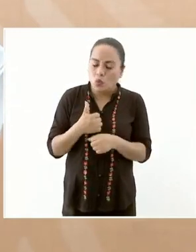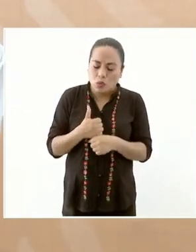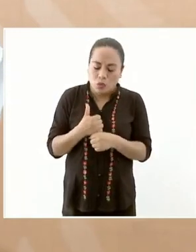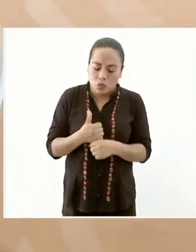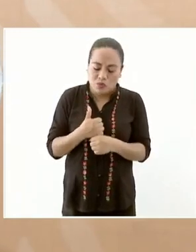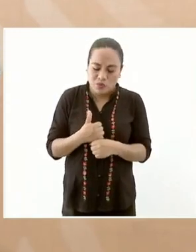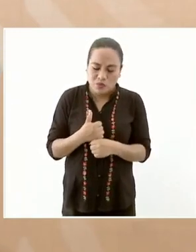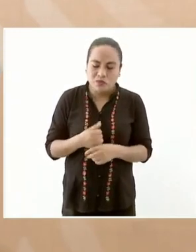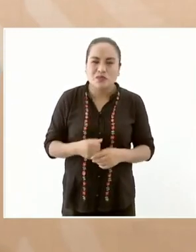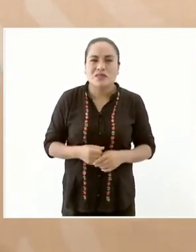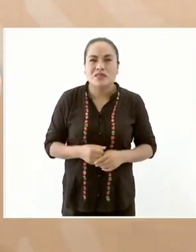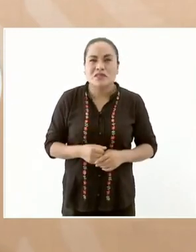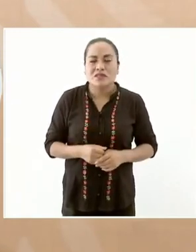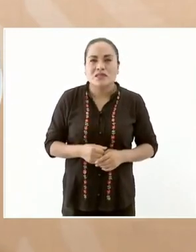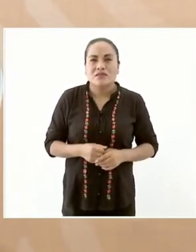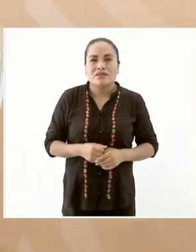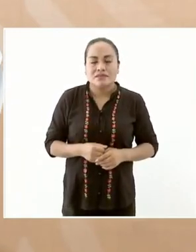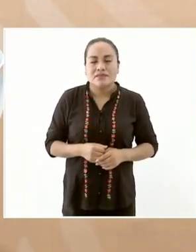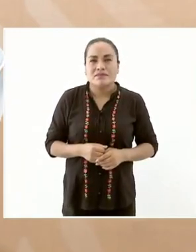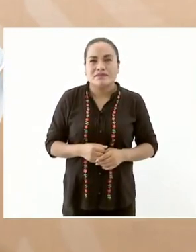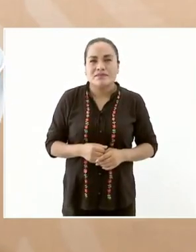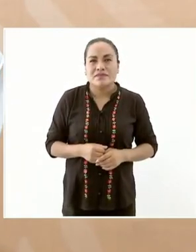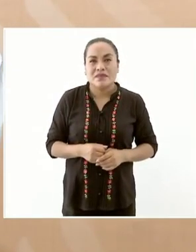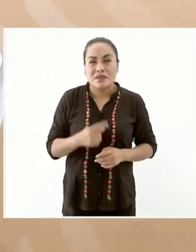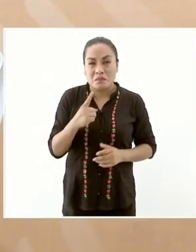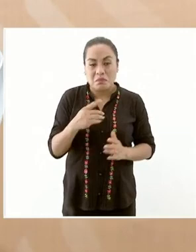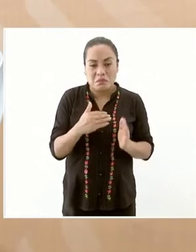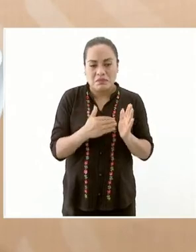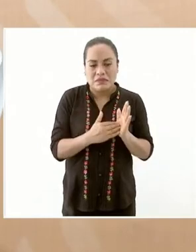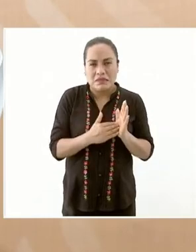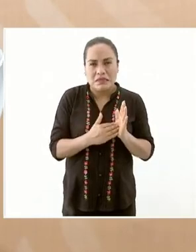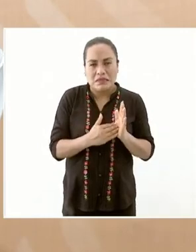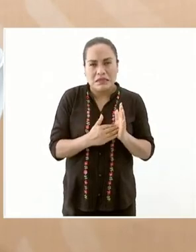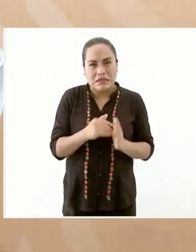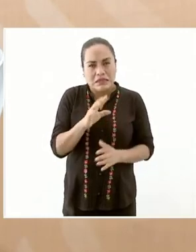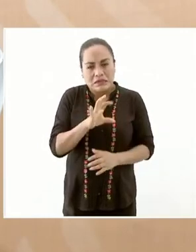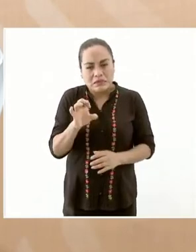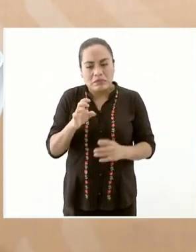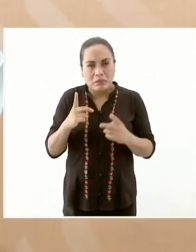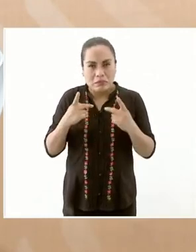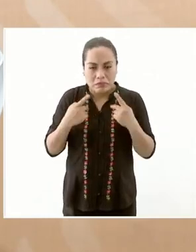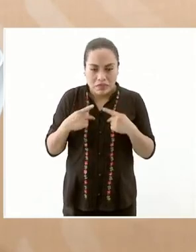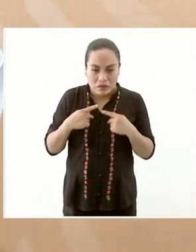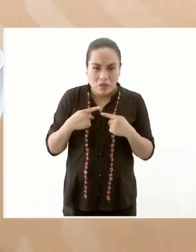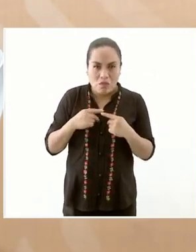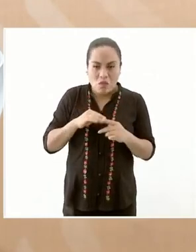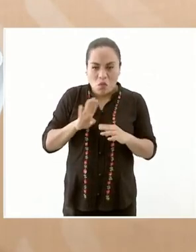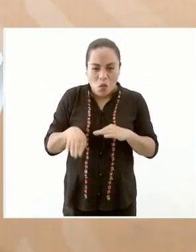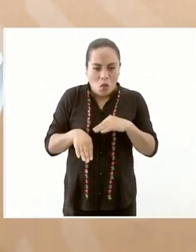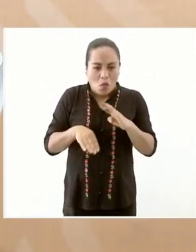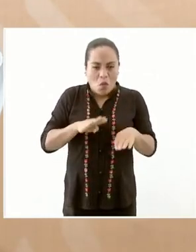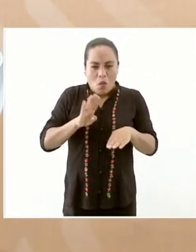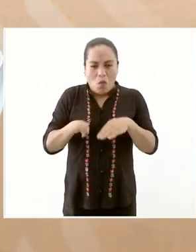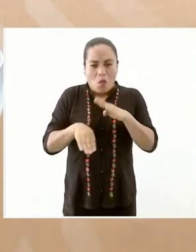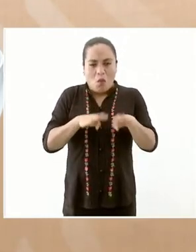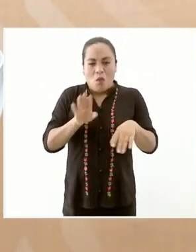llegamos a tener hasta mil quinientos fallecidos diarios